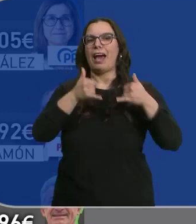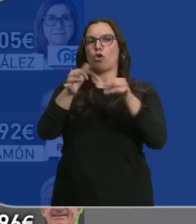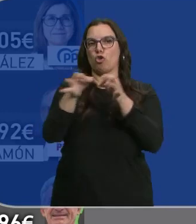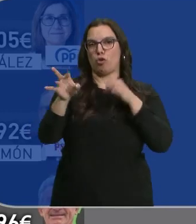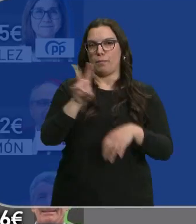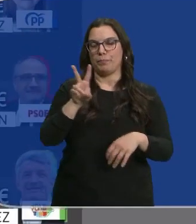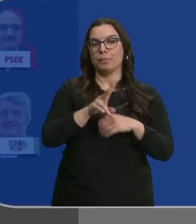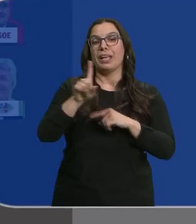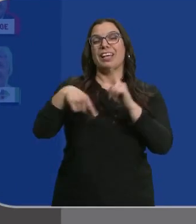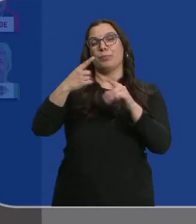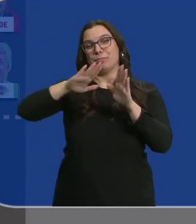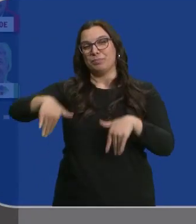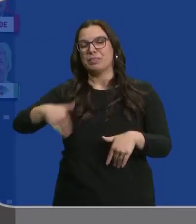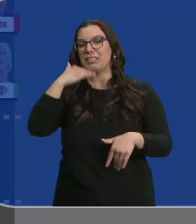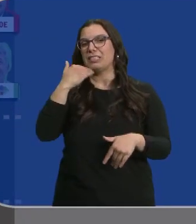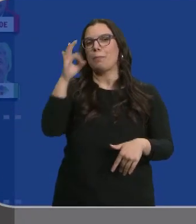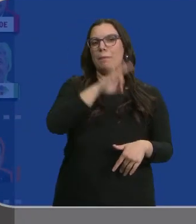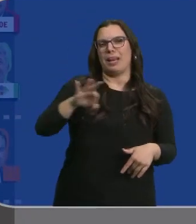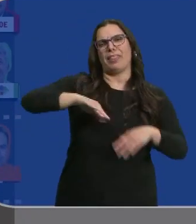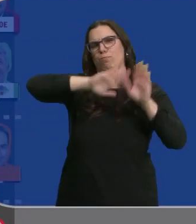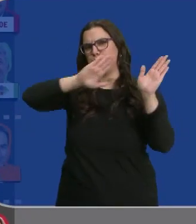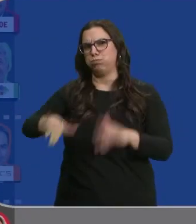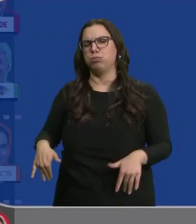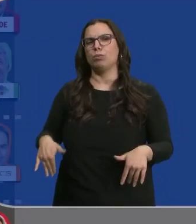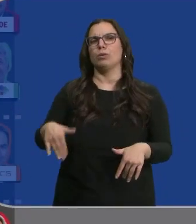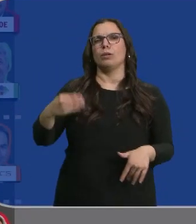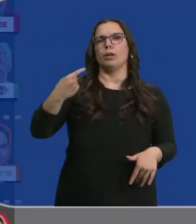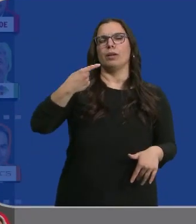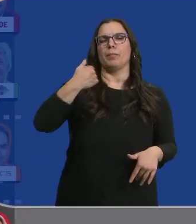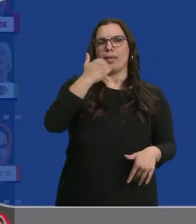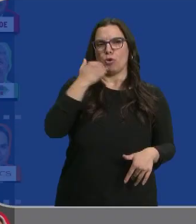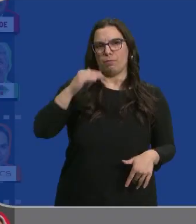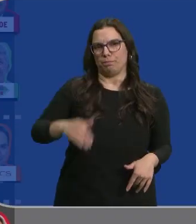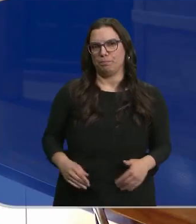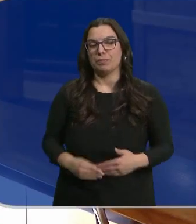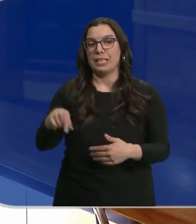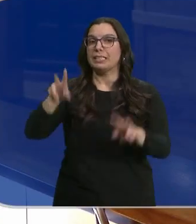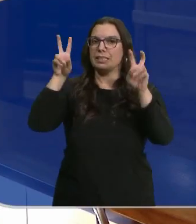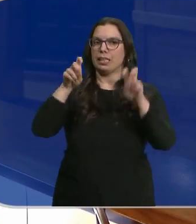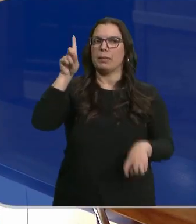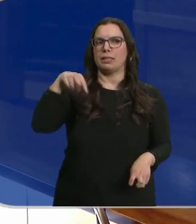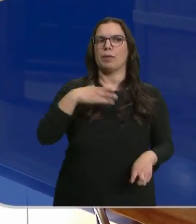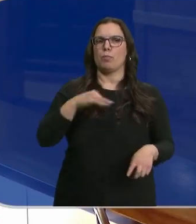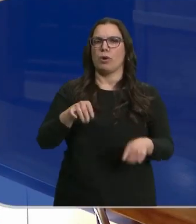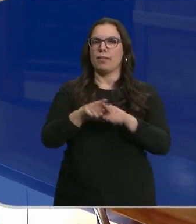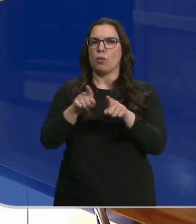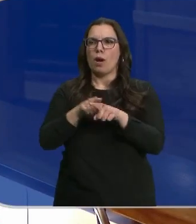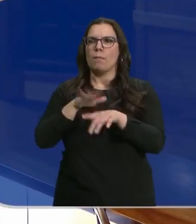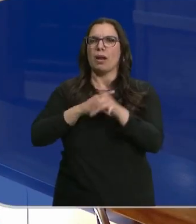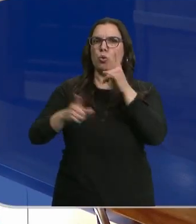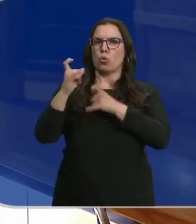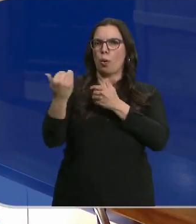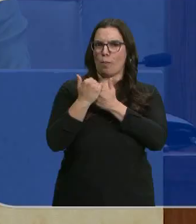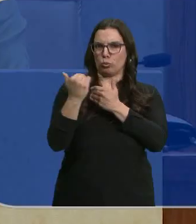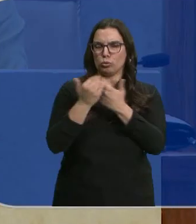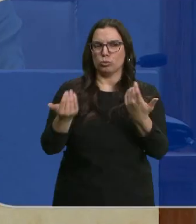Más atrás encontramos al alcalde de Palencia y, mucho más aún, a Francisco Guarido, de Zamora. Un tema que también puede ser todo un atractivo electoral.